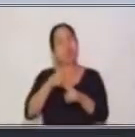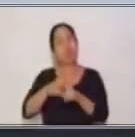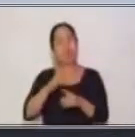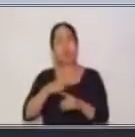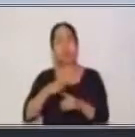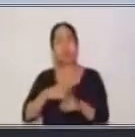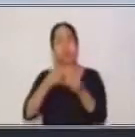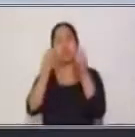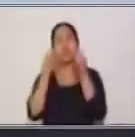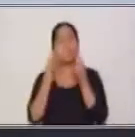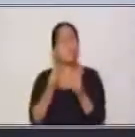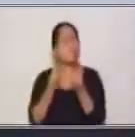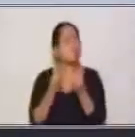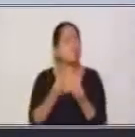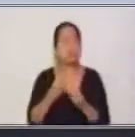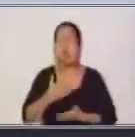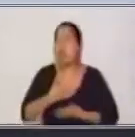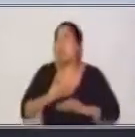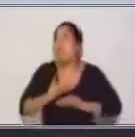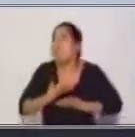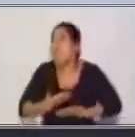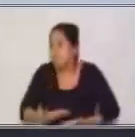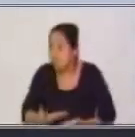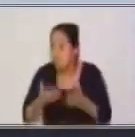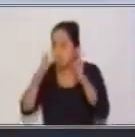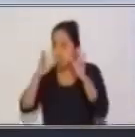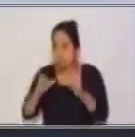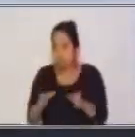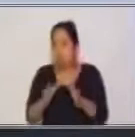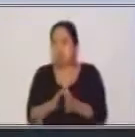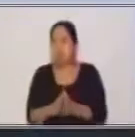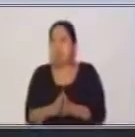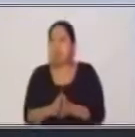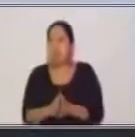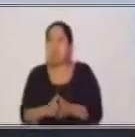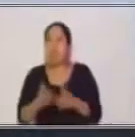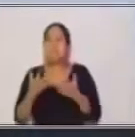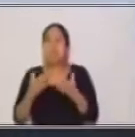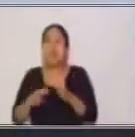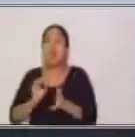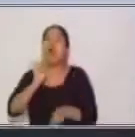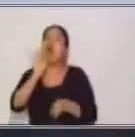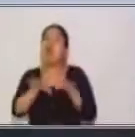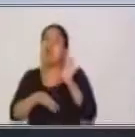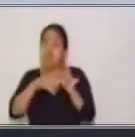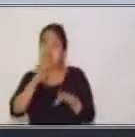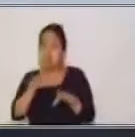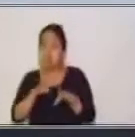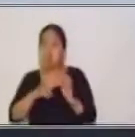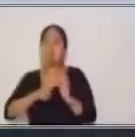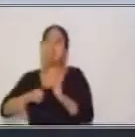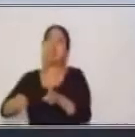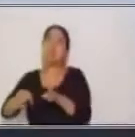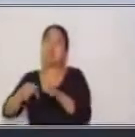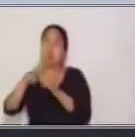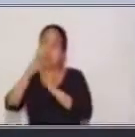confianza. Pero el vos en algún momento nos hace perder el respeto que podemos tener con las personas. Entonces